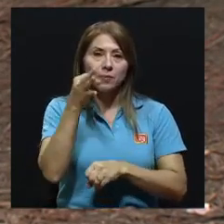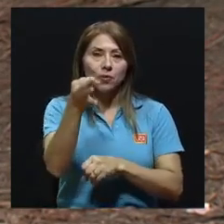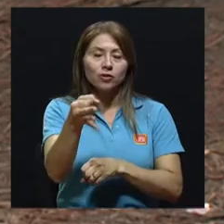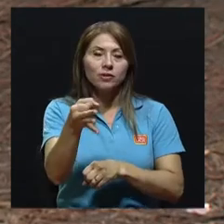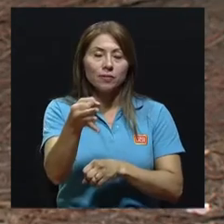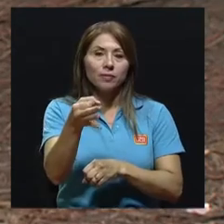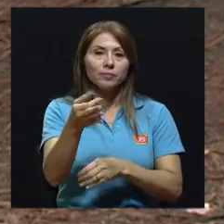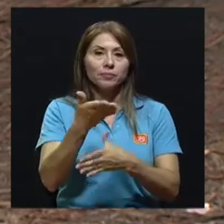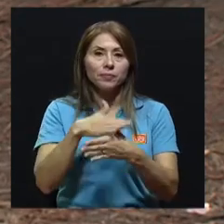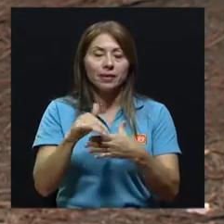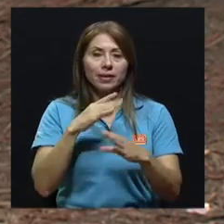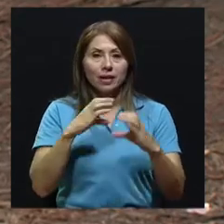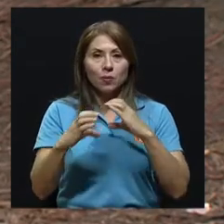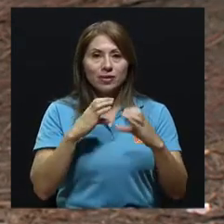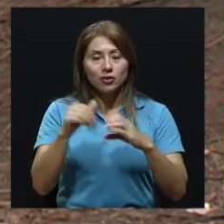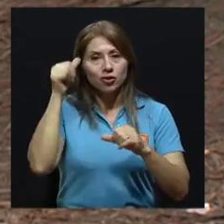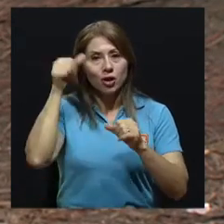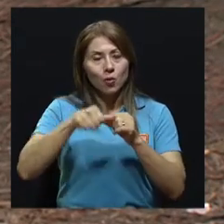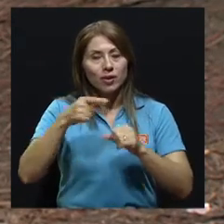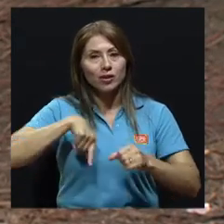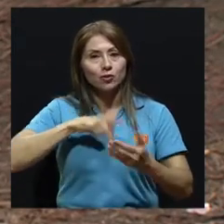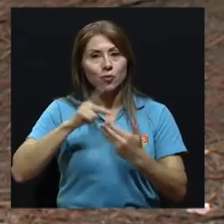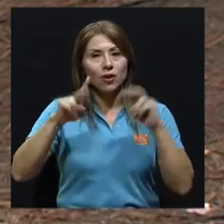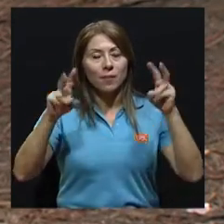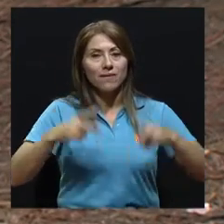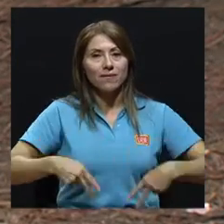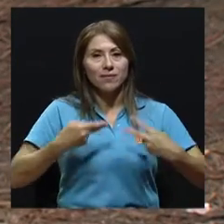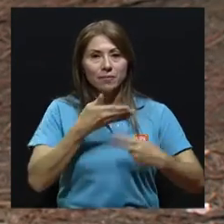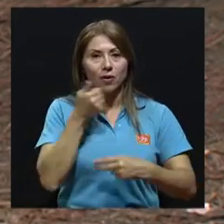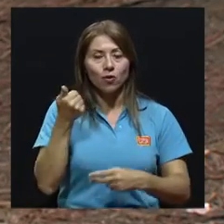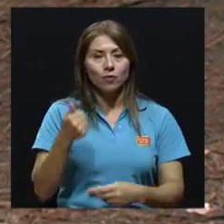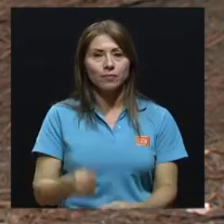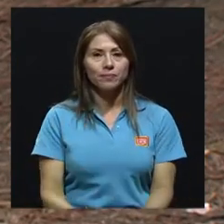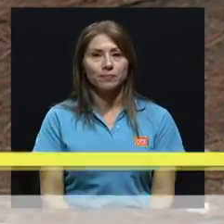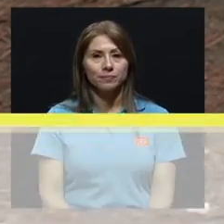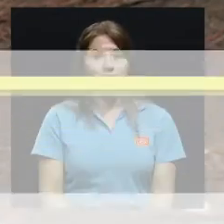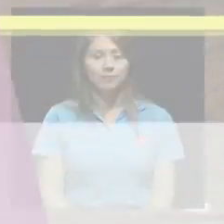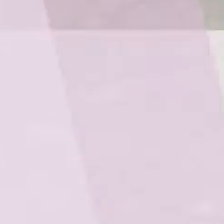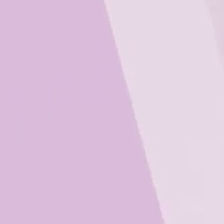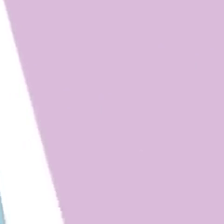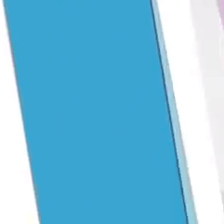próximo bloque de esta conversación. Recuerde que somos Vivir Mejor. Ya regresamos.